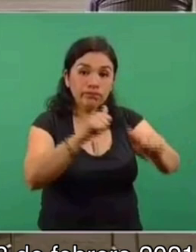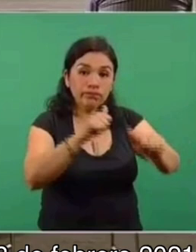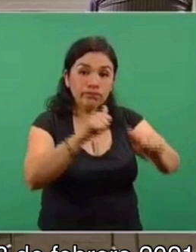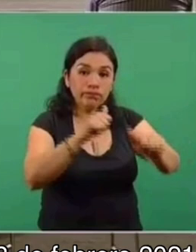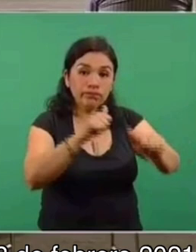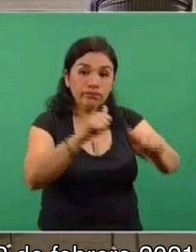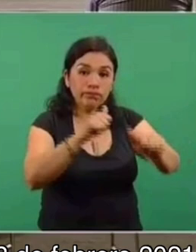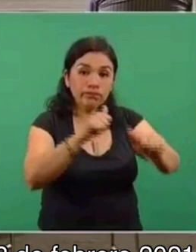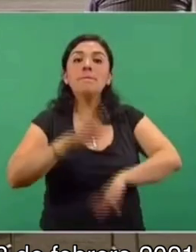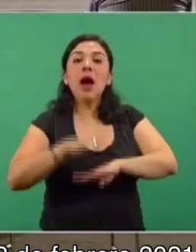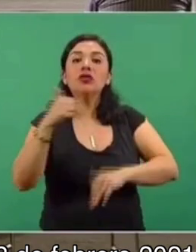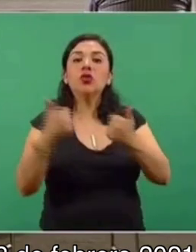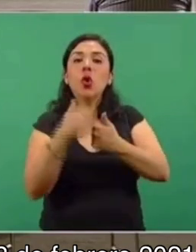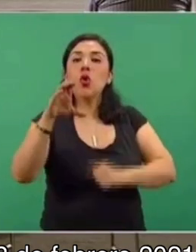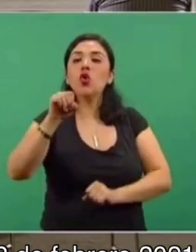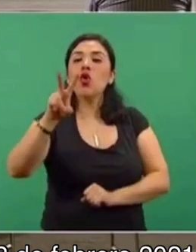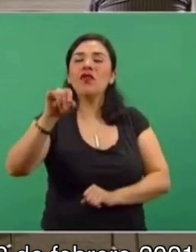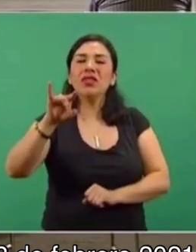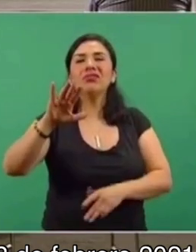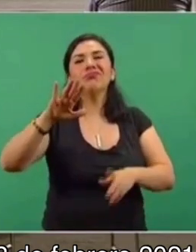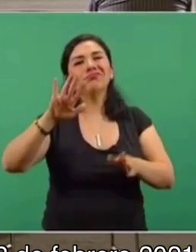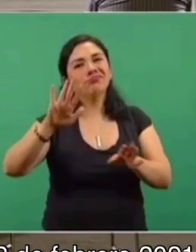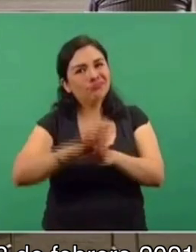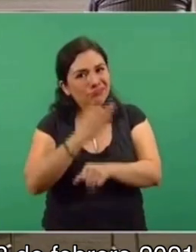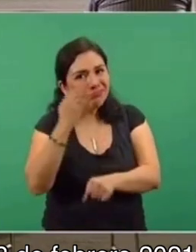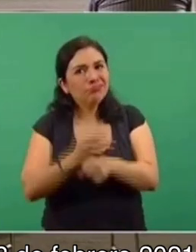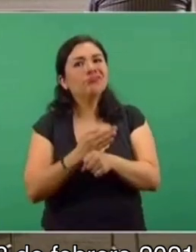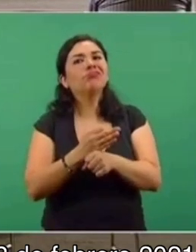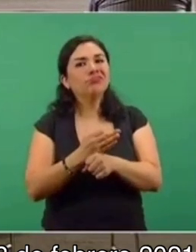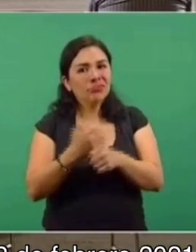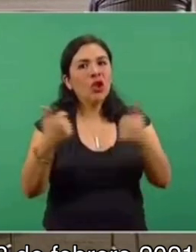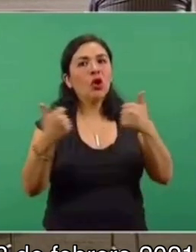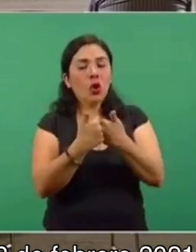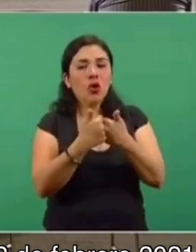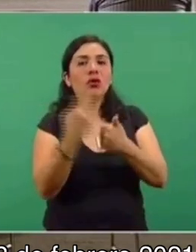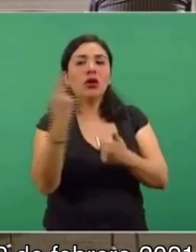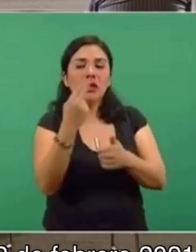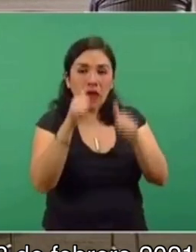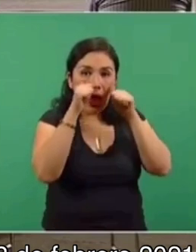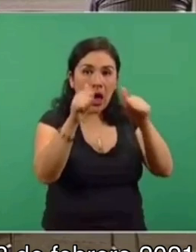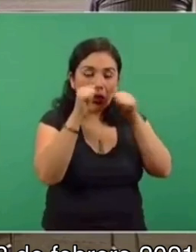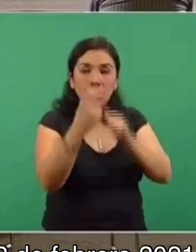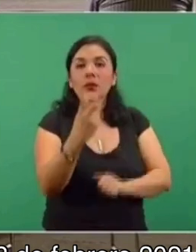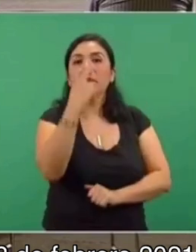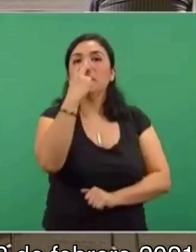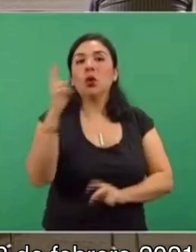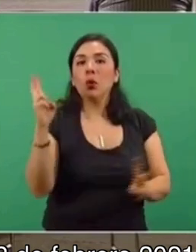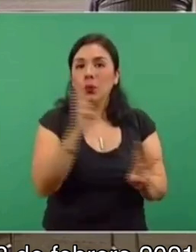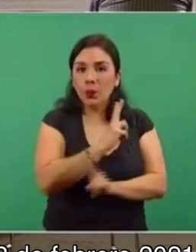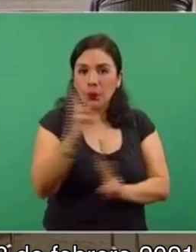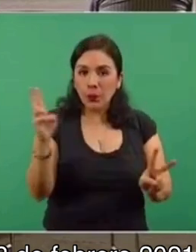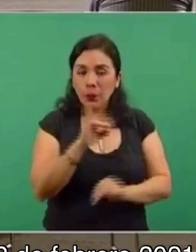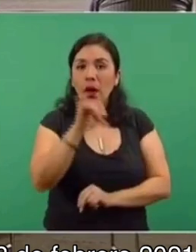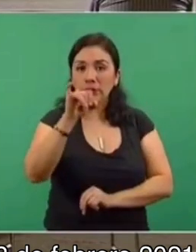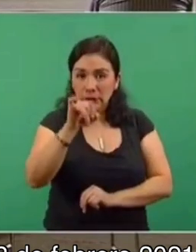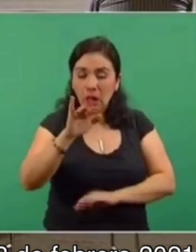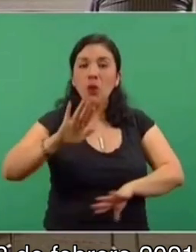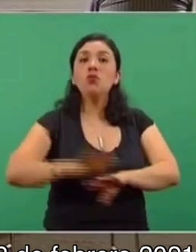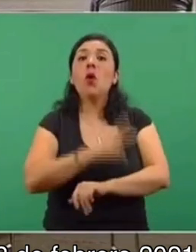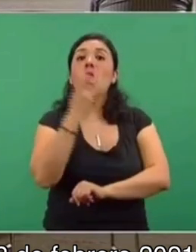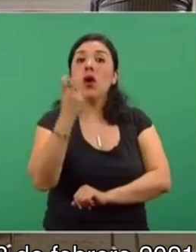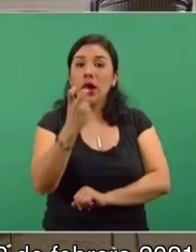estado de COVID moderado, ya con requerimiento de oxígeno. Y por eso se consideró, su equipo médico